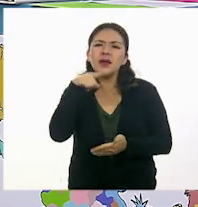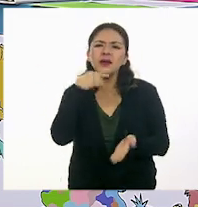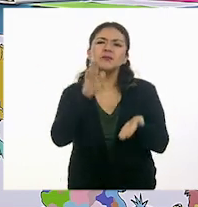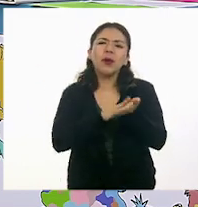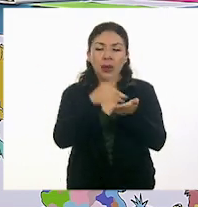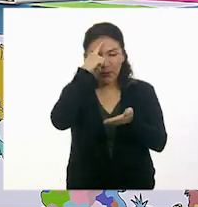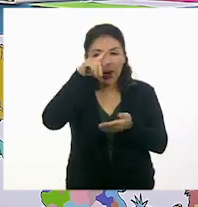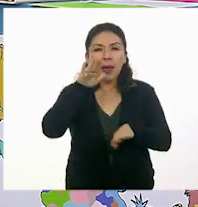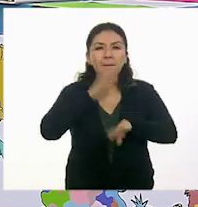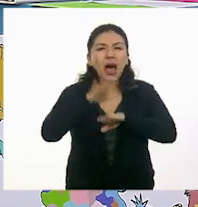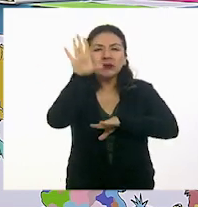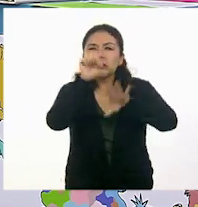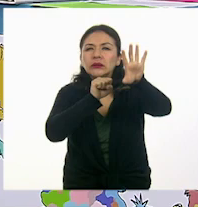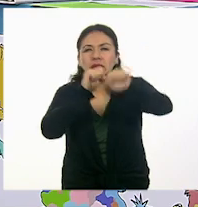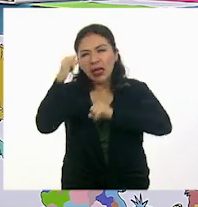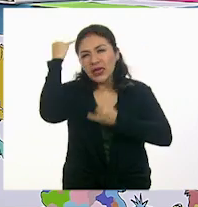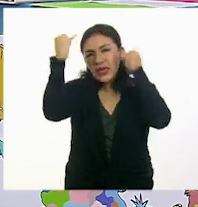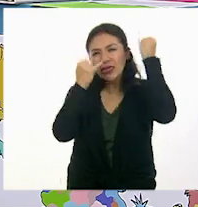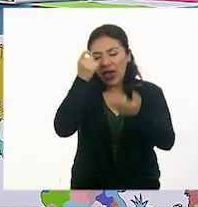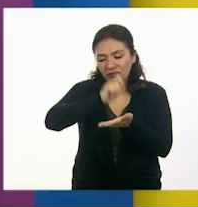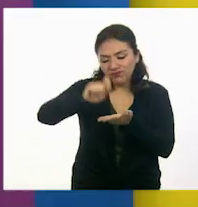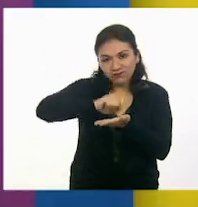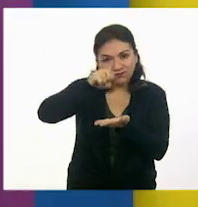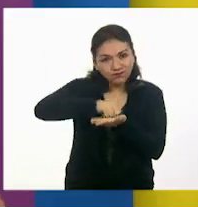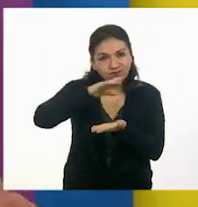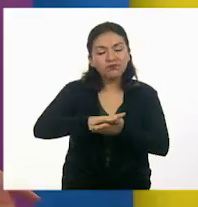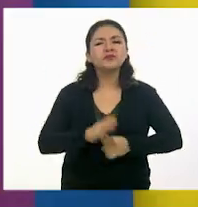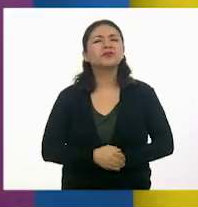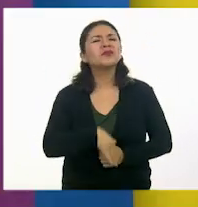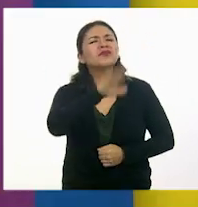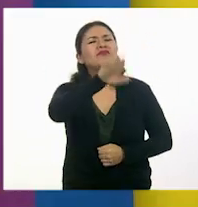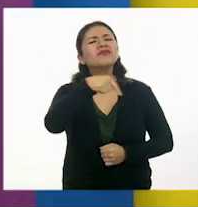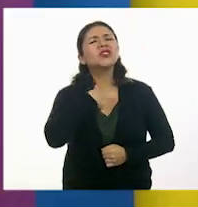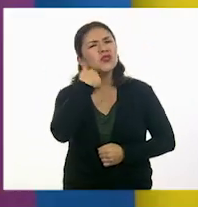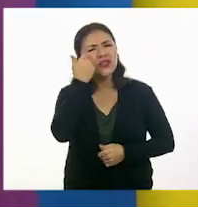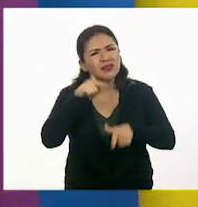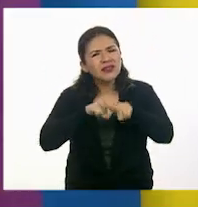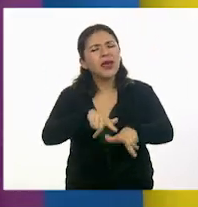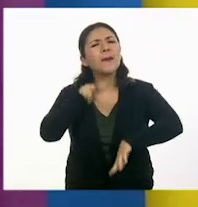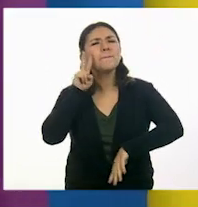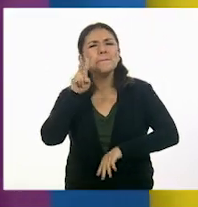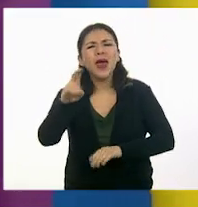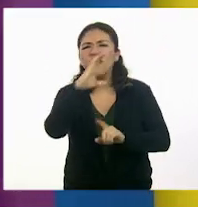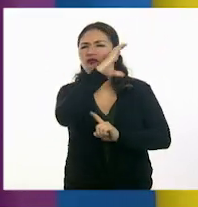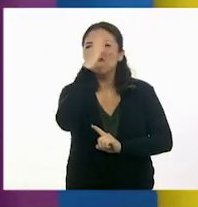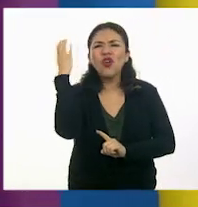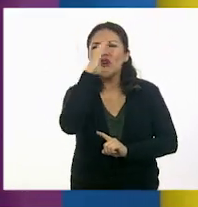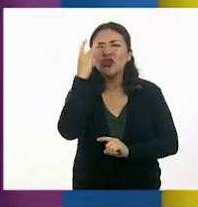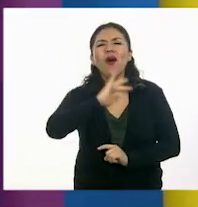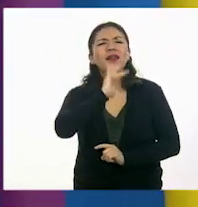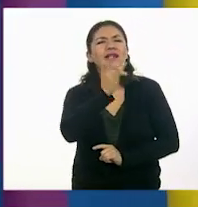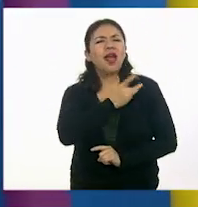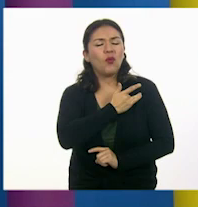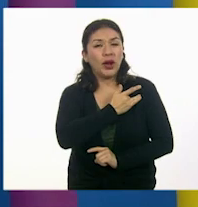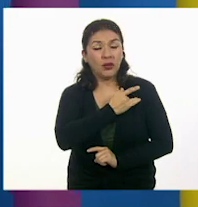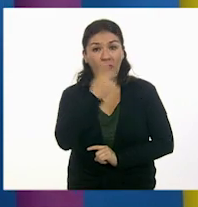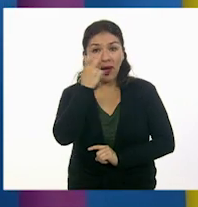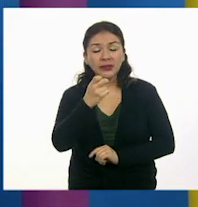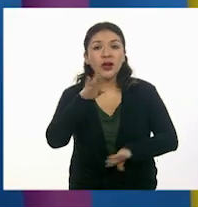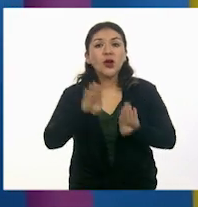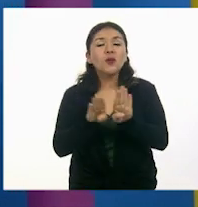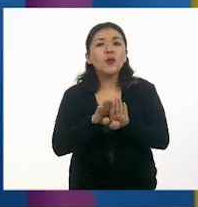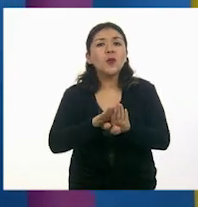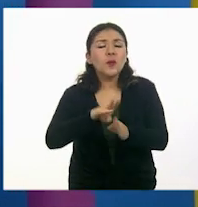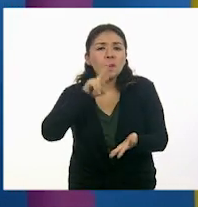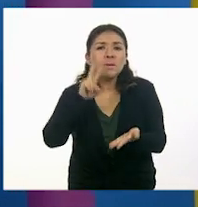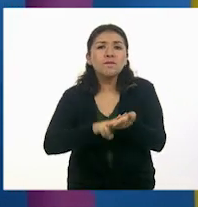puedan rescatar las ideas más importantes. Ay, oye, yo quiero seguir viendo el álbum de recuerdos. Y tesoro